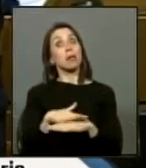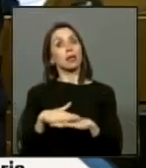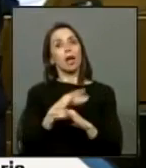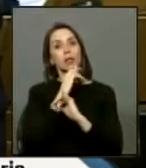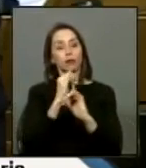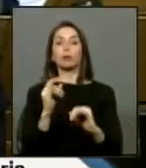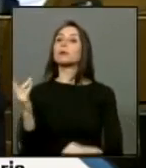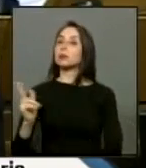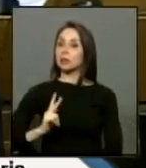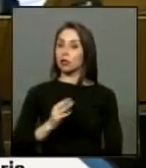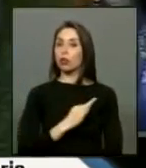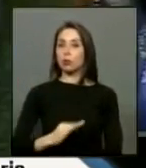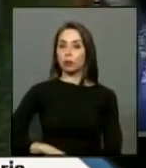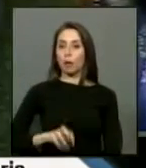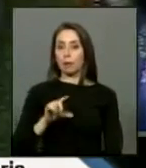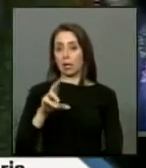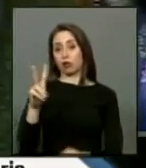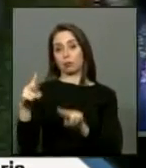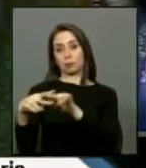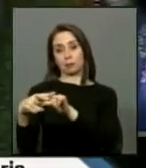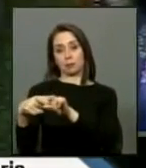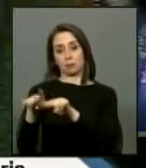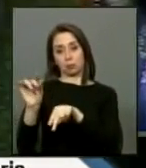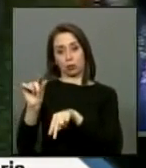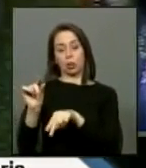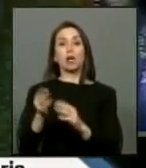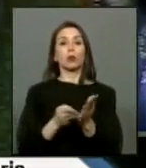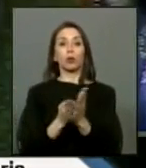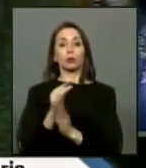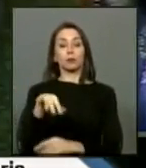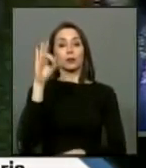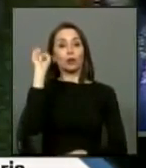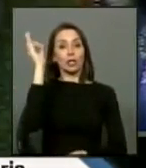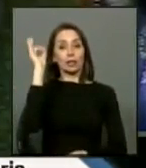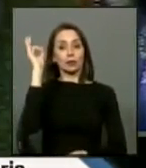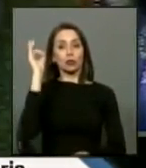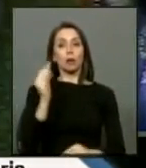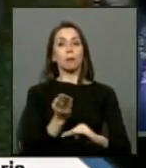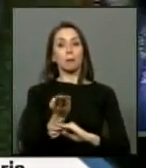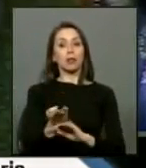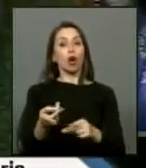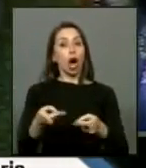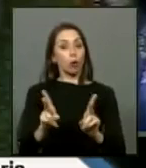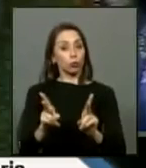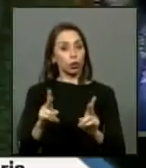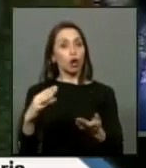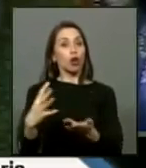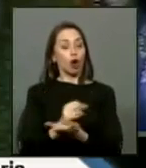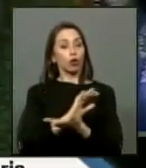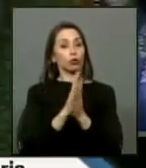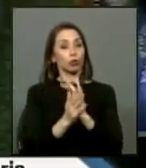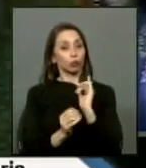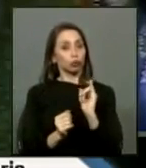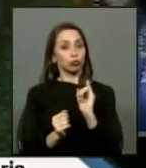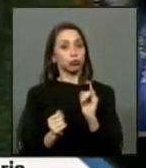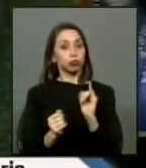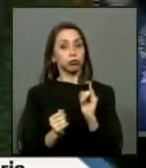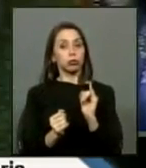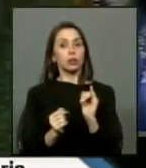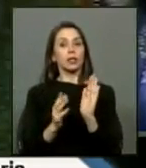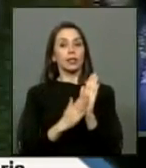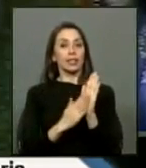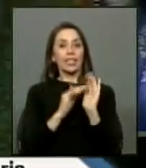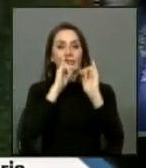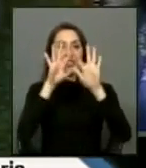conocimiento señor diputado le voy a interrumpir porque al inicio de esta sesión se pidió la autorización y se logró por unanimidad de que este